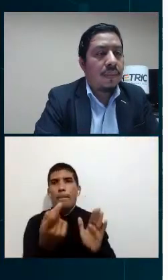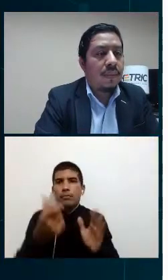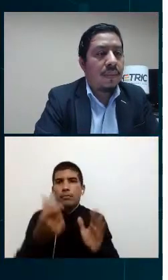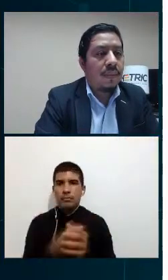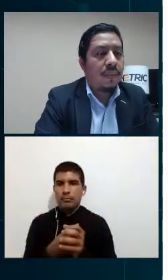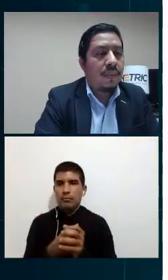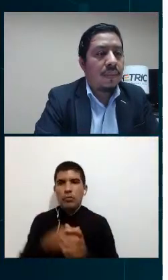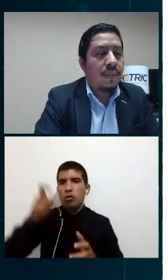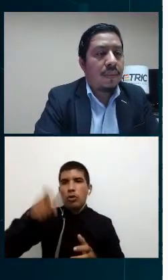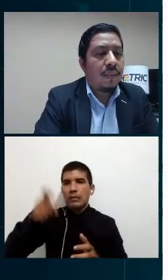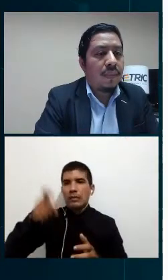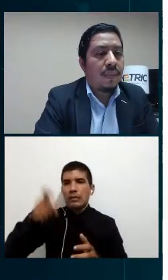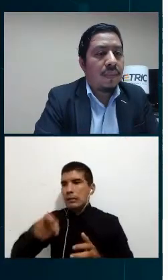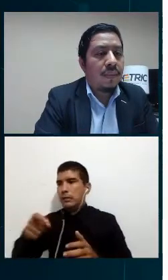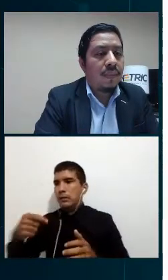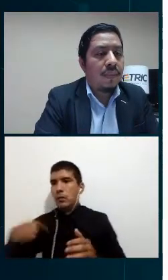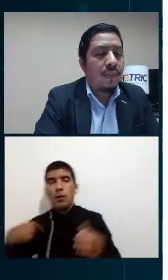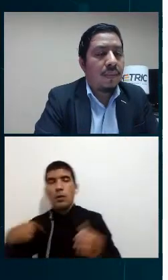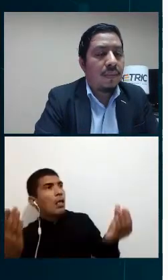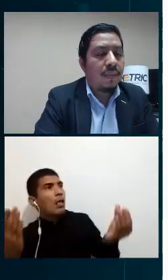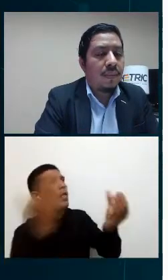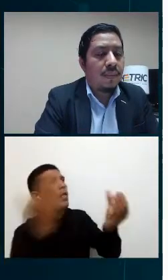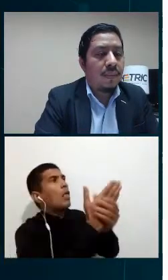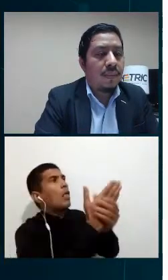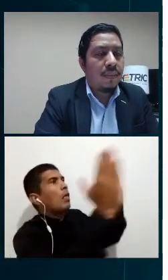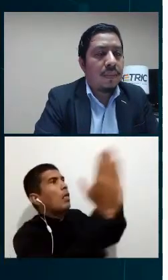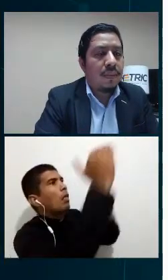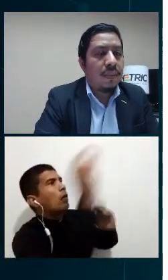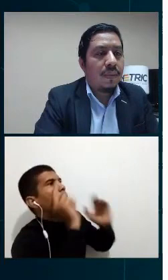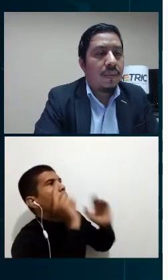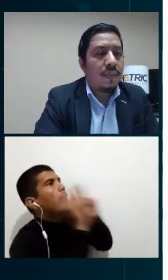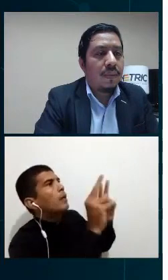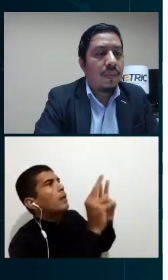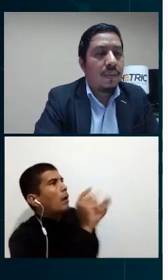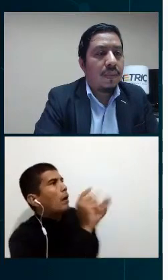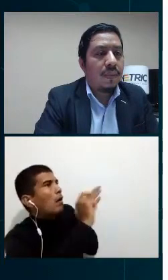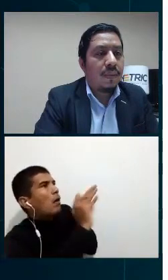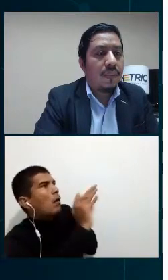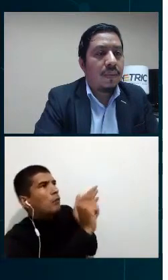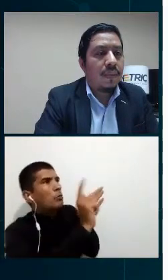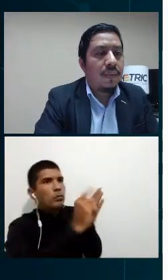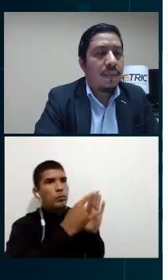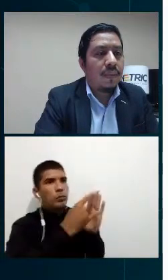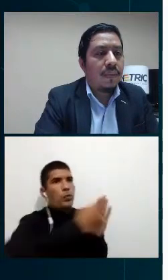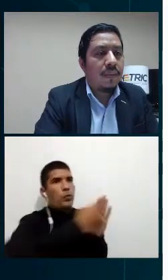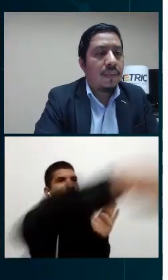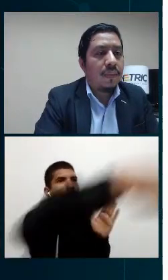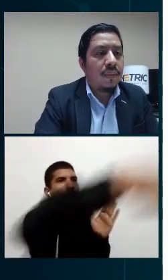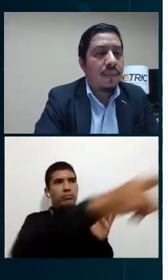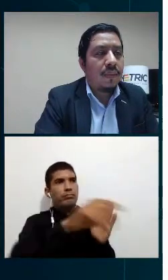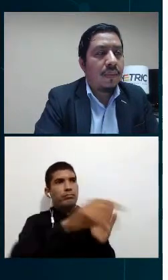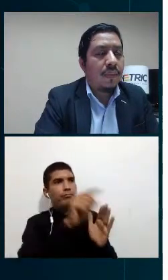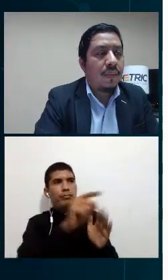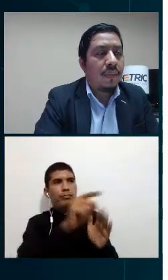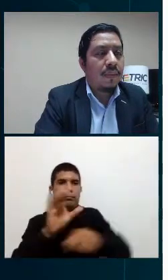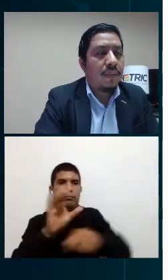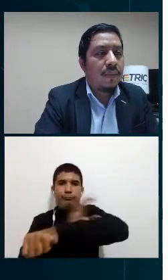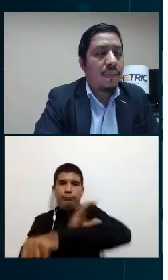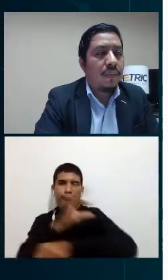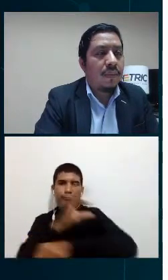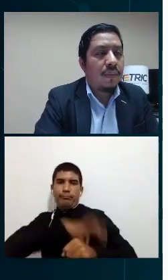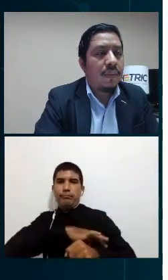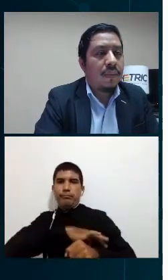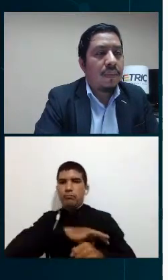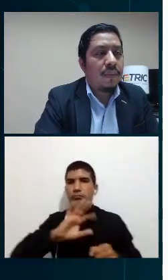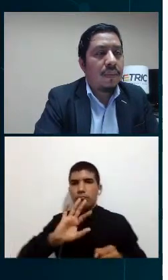beneficios de la medición inteligente ofrece información a los clientes de sus consumos eléctricos que mediante su análisis